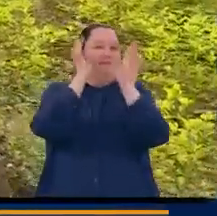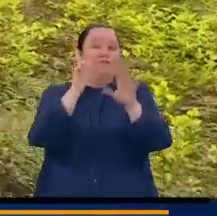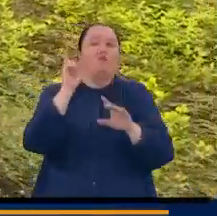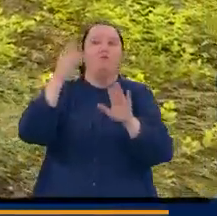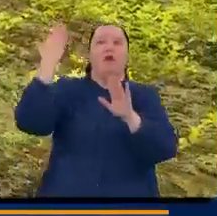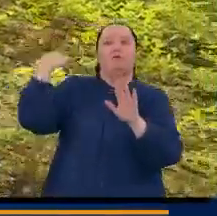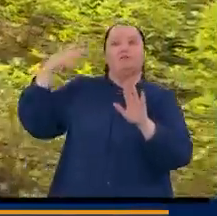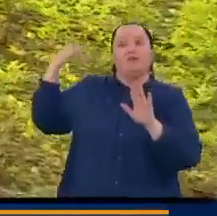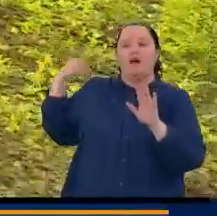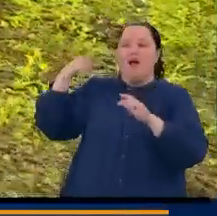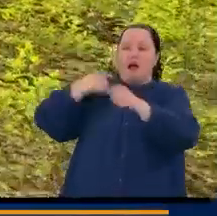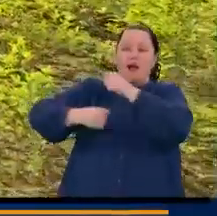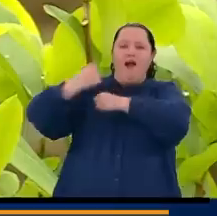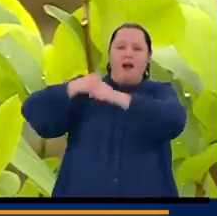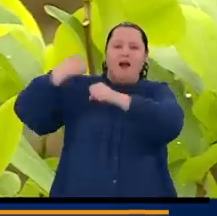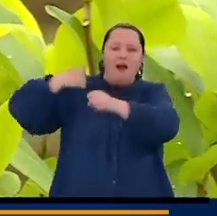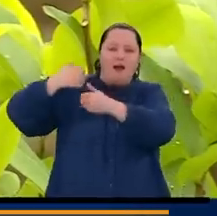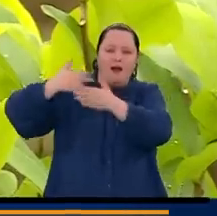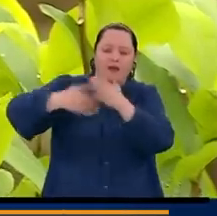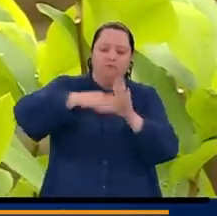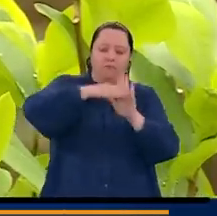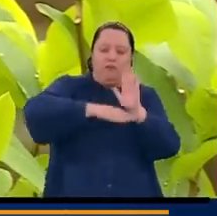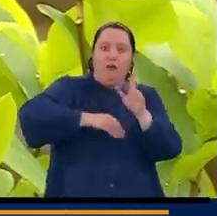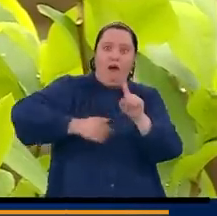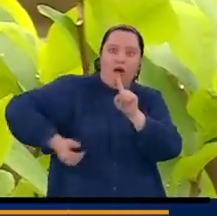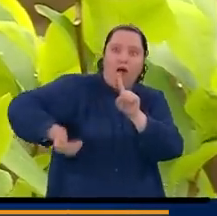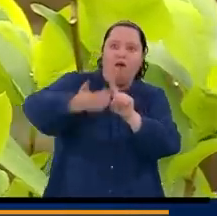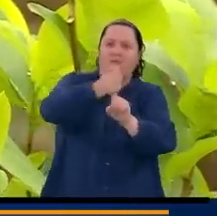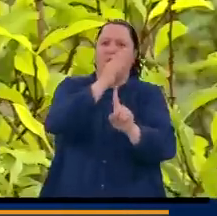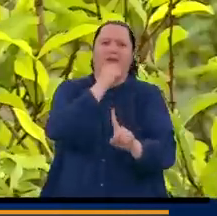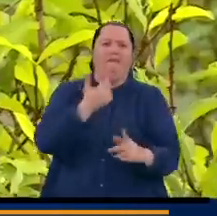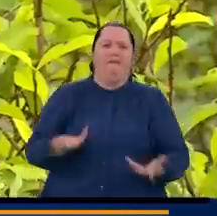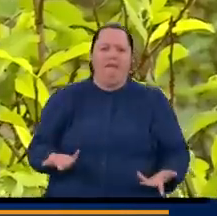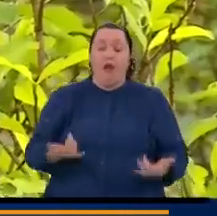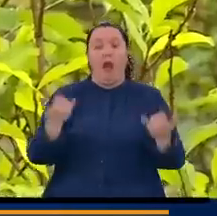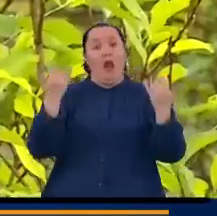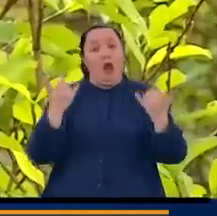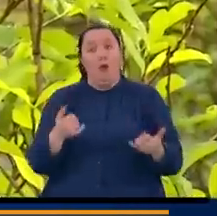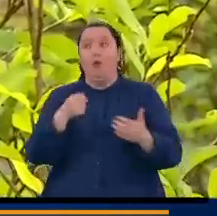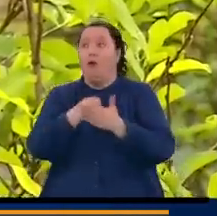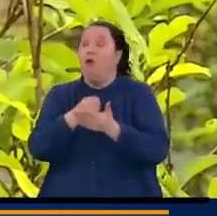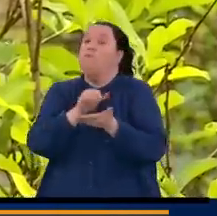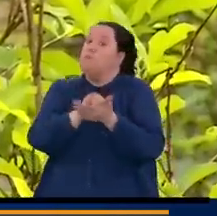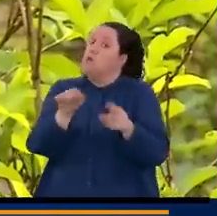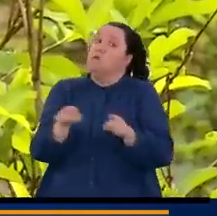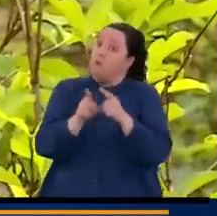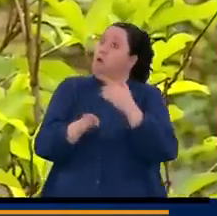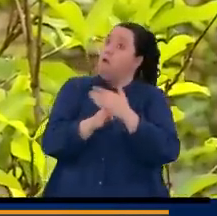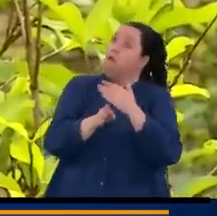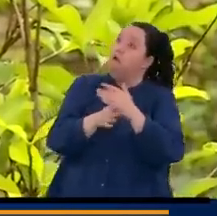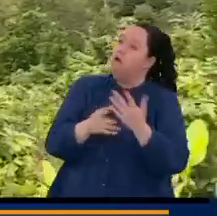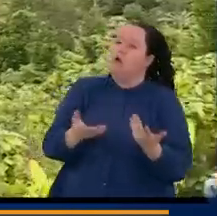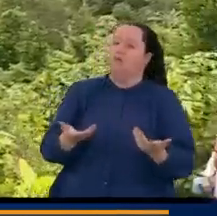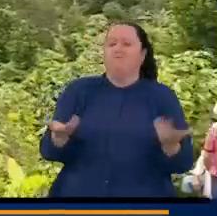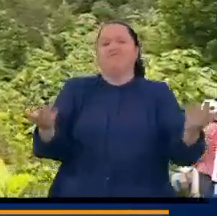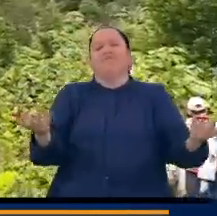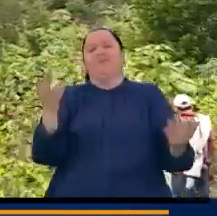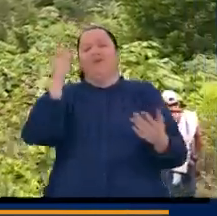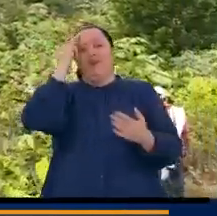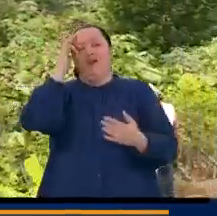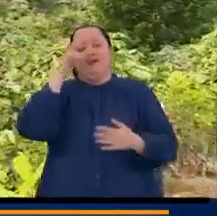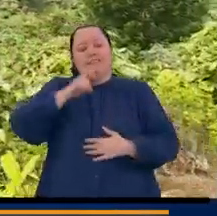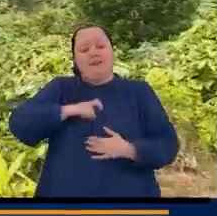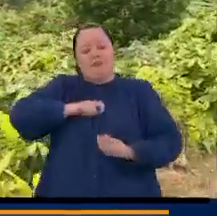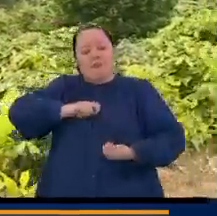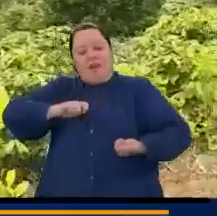adelantaron durante muchos años fue completamente fallida, ahora abogando porque se continúe con lo mismo. Por supuesto que tenemos que cambiar. Y